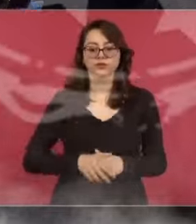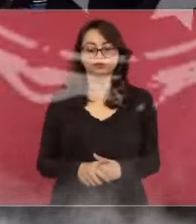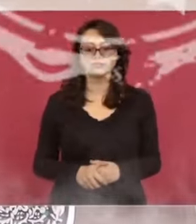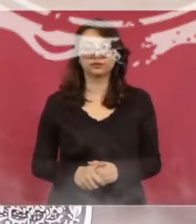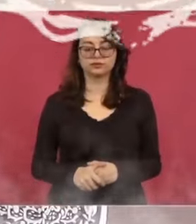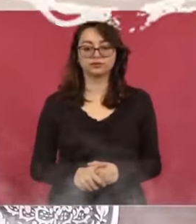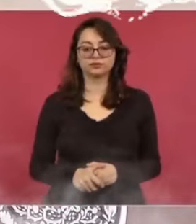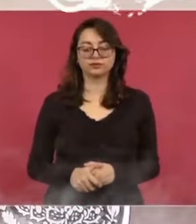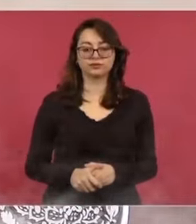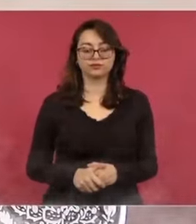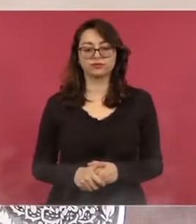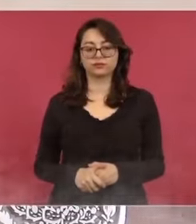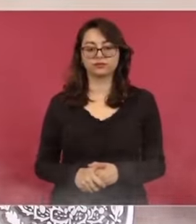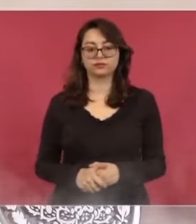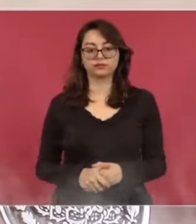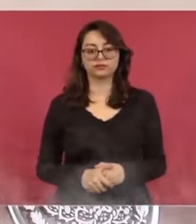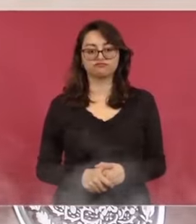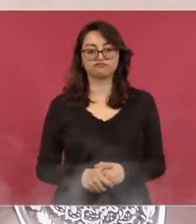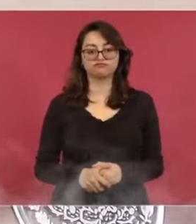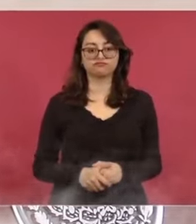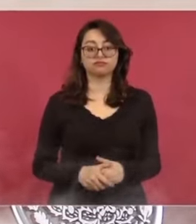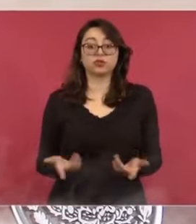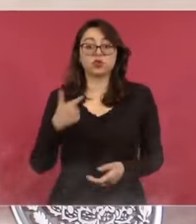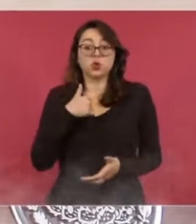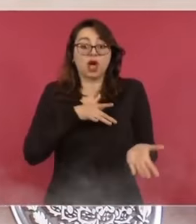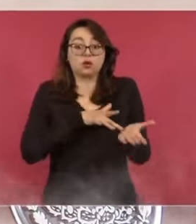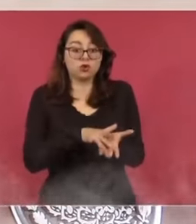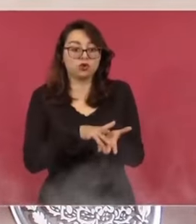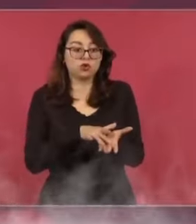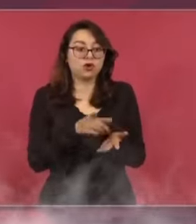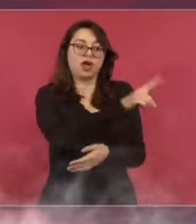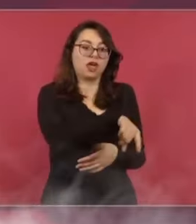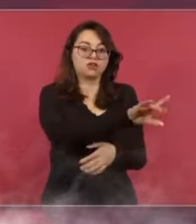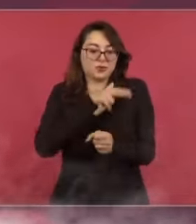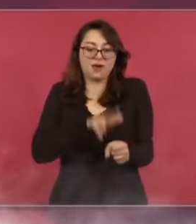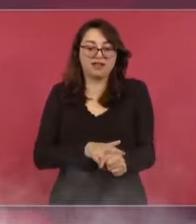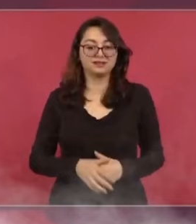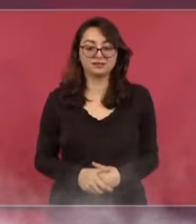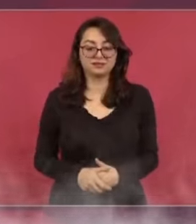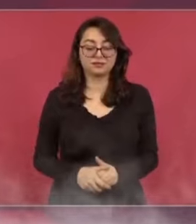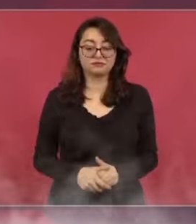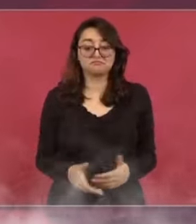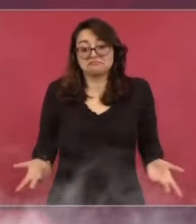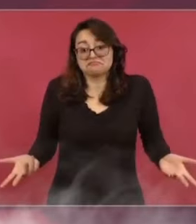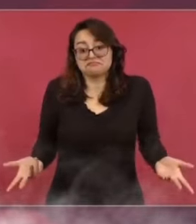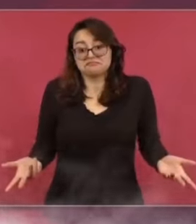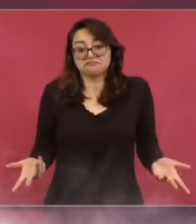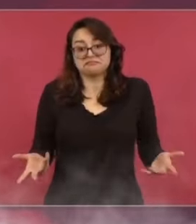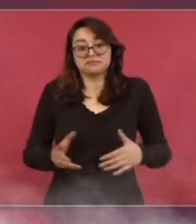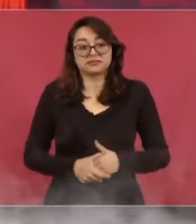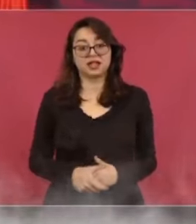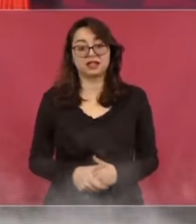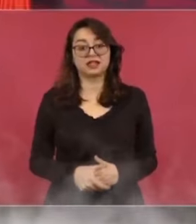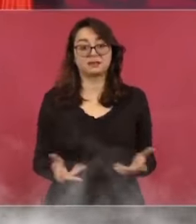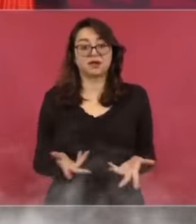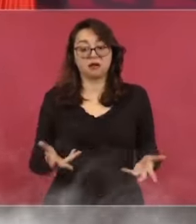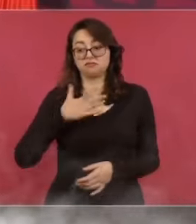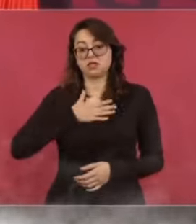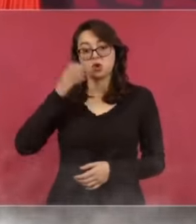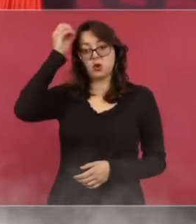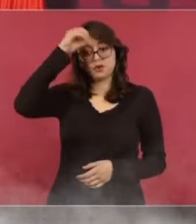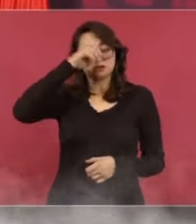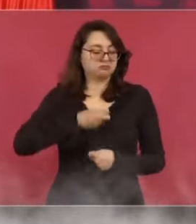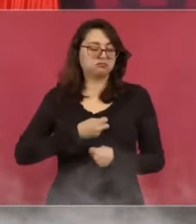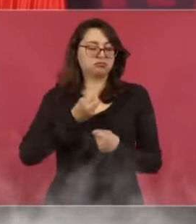Este, opino a favor de ella, van a votar en contra los opositores, pero pues tengo que decir lo que pienso,